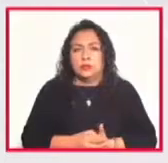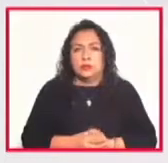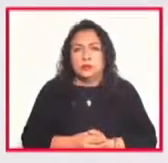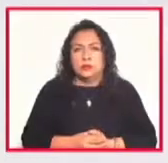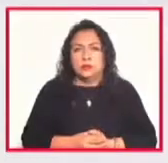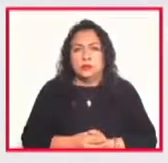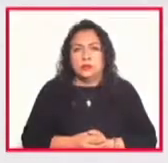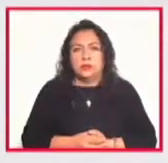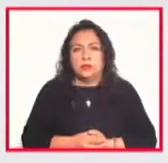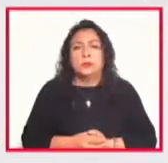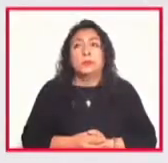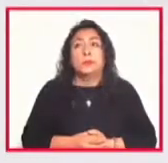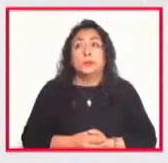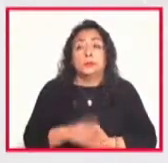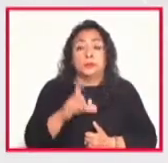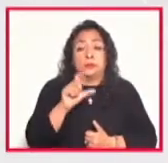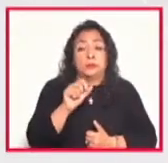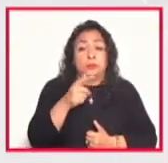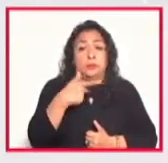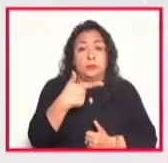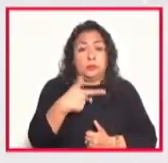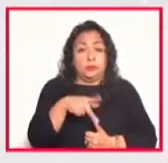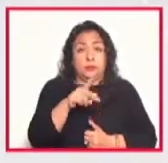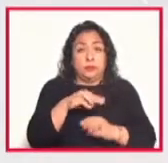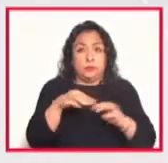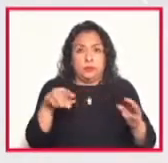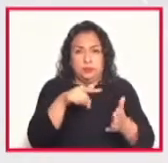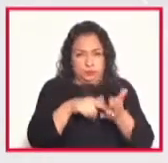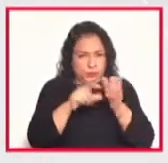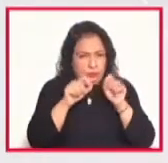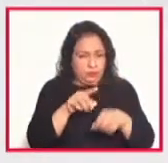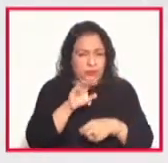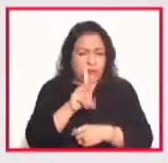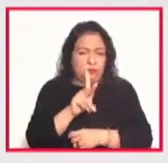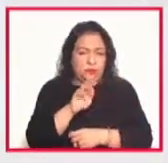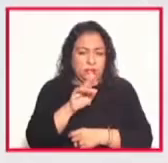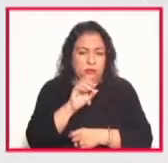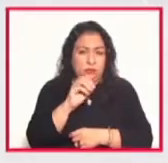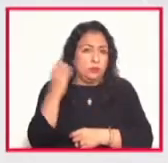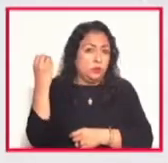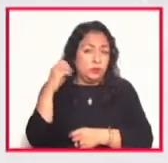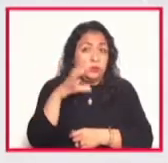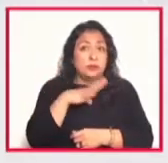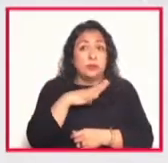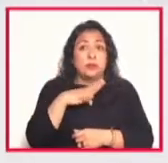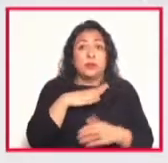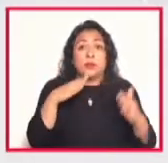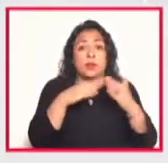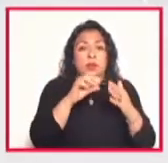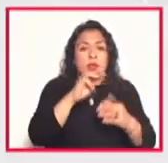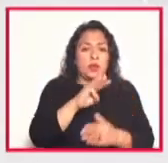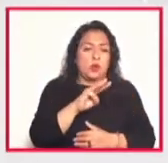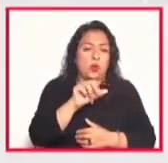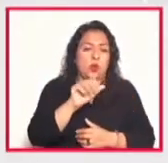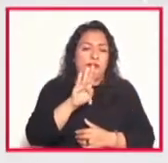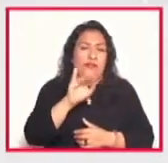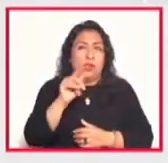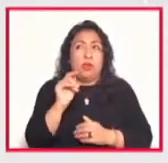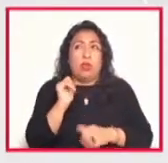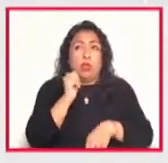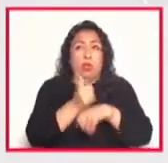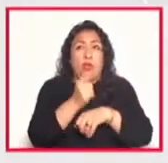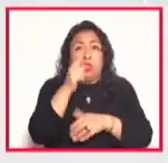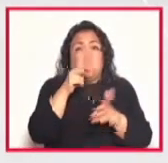a 27 kilómetros de la bahía de Puerto Escondido en Oaxaca se encuentra Casa Guavi fue creada en el año 2014